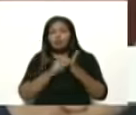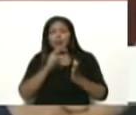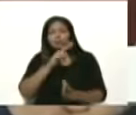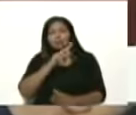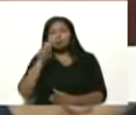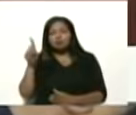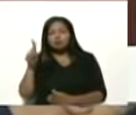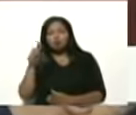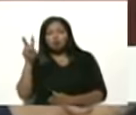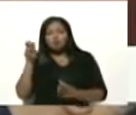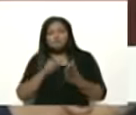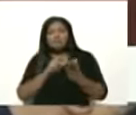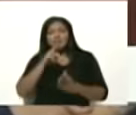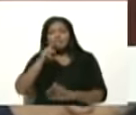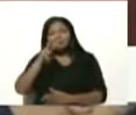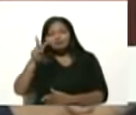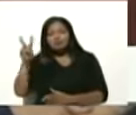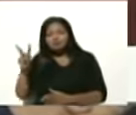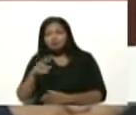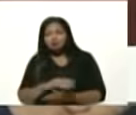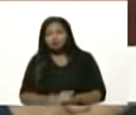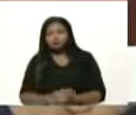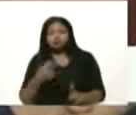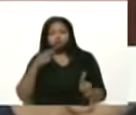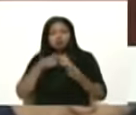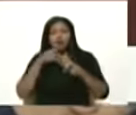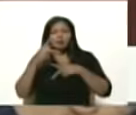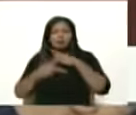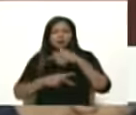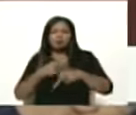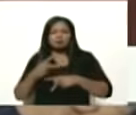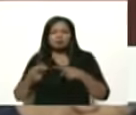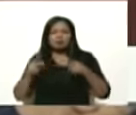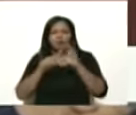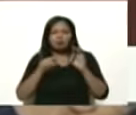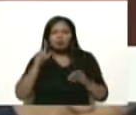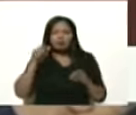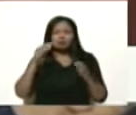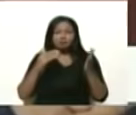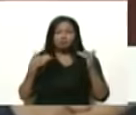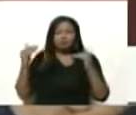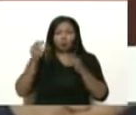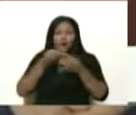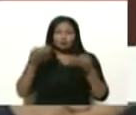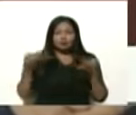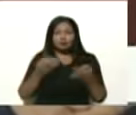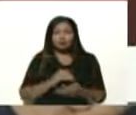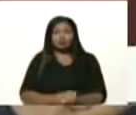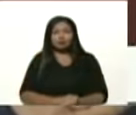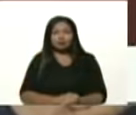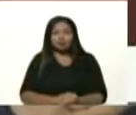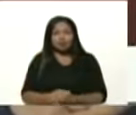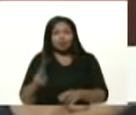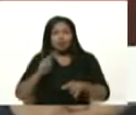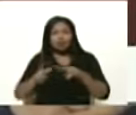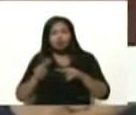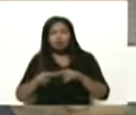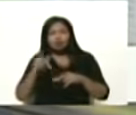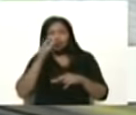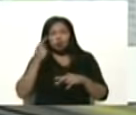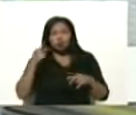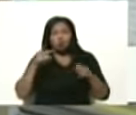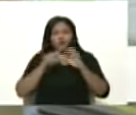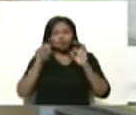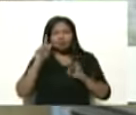-2022, con una línea de producción nacional de alta calidad para nuestros niños y niñas. Por